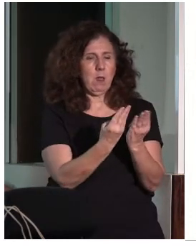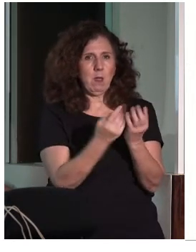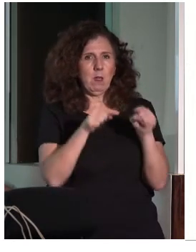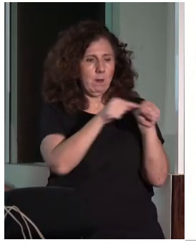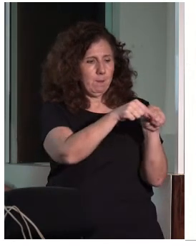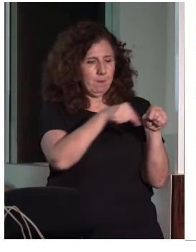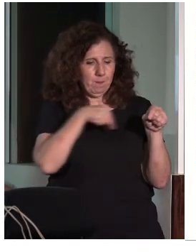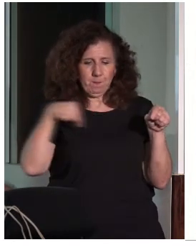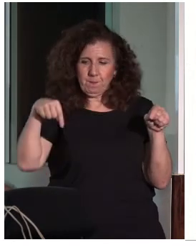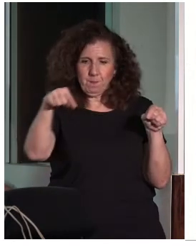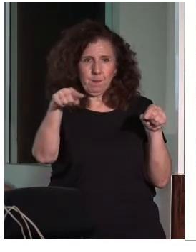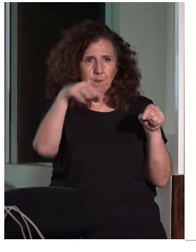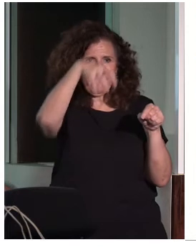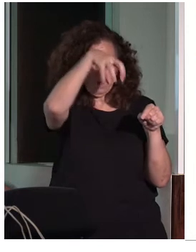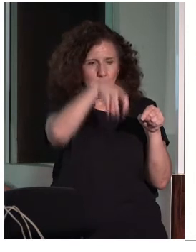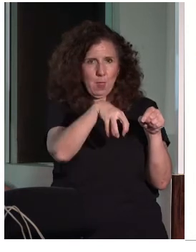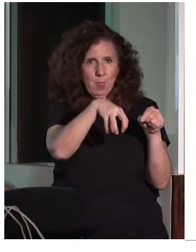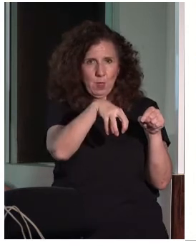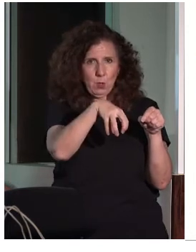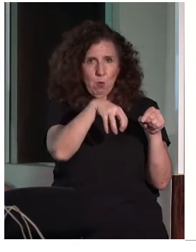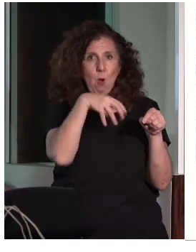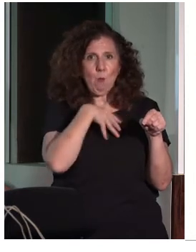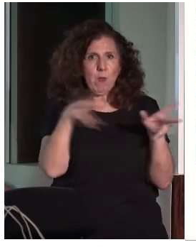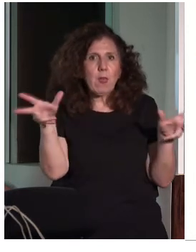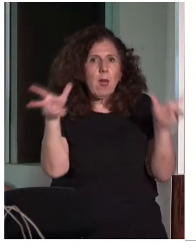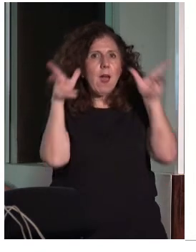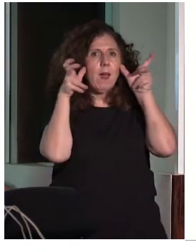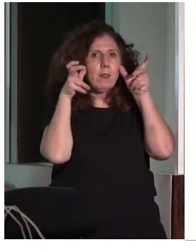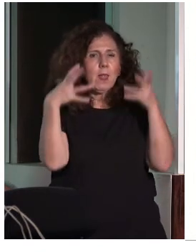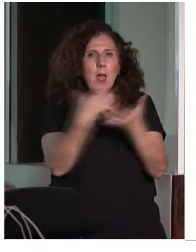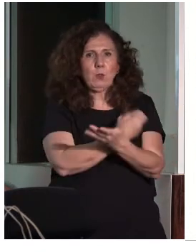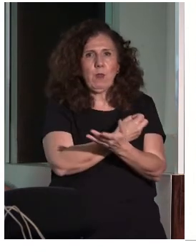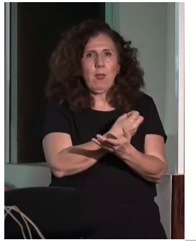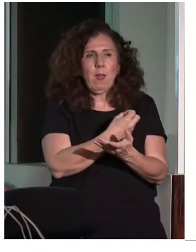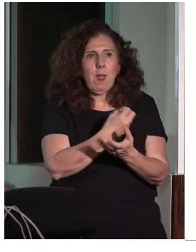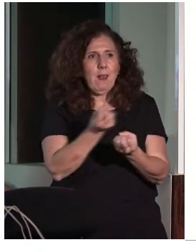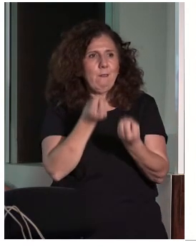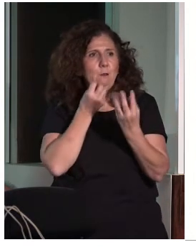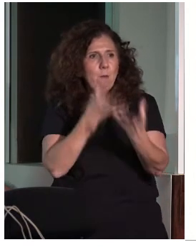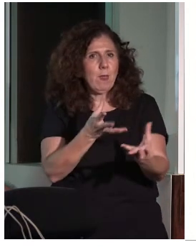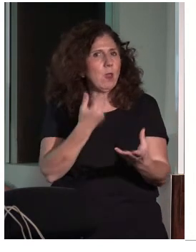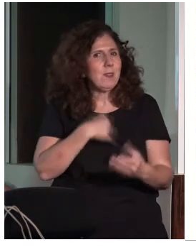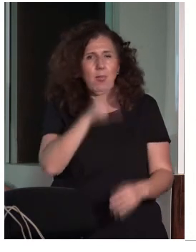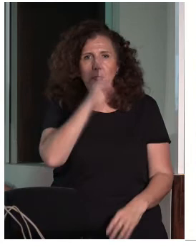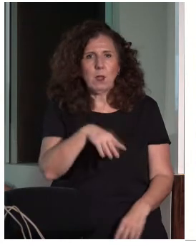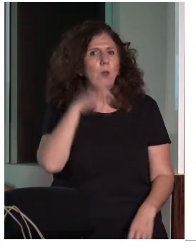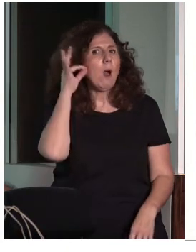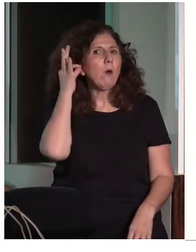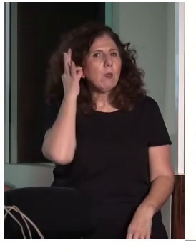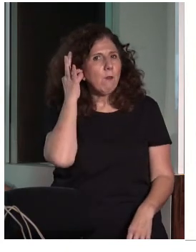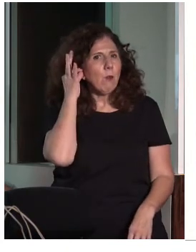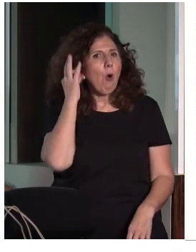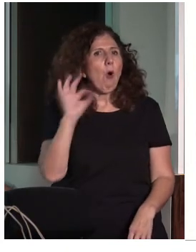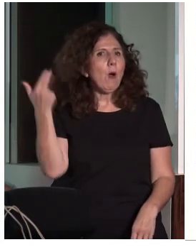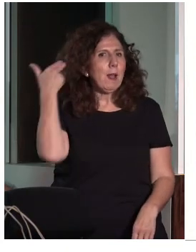acceder, pues como les he comentado, a la información, a la comunicación, a lo que se está diciendo, directamente a su audífono o a su implante